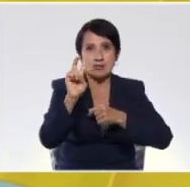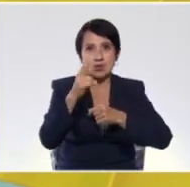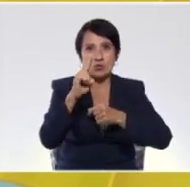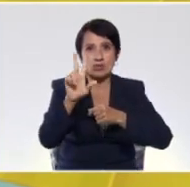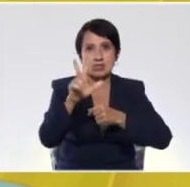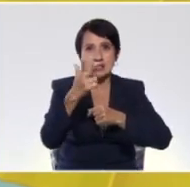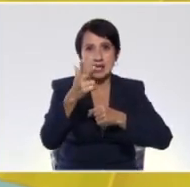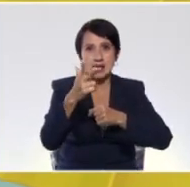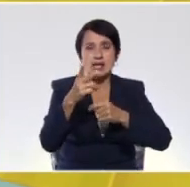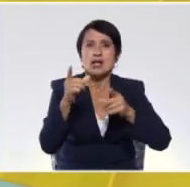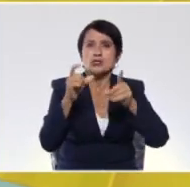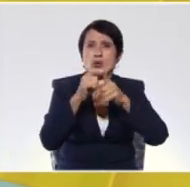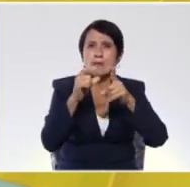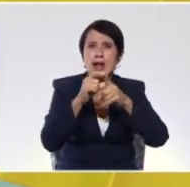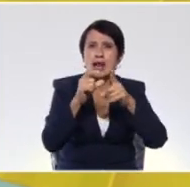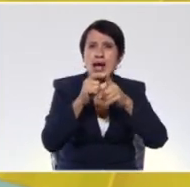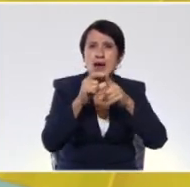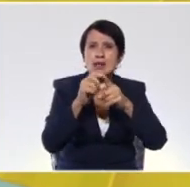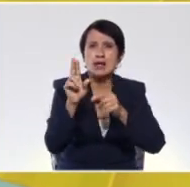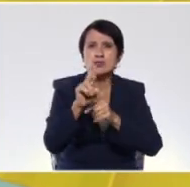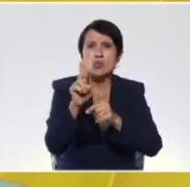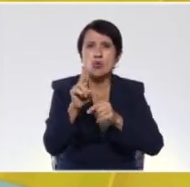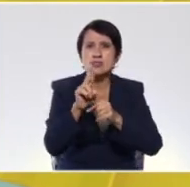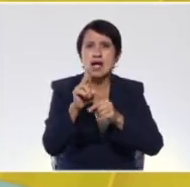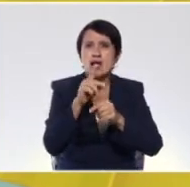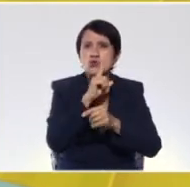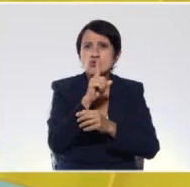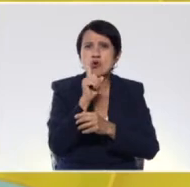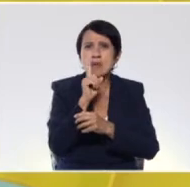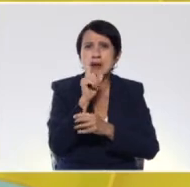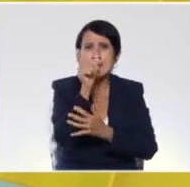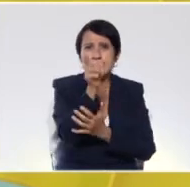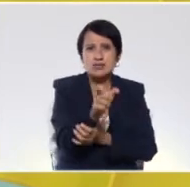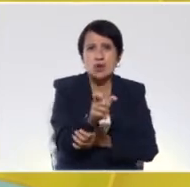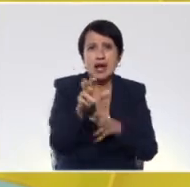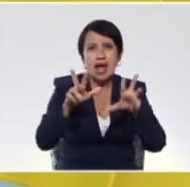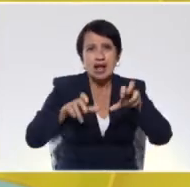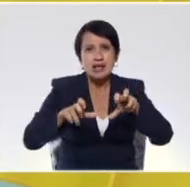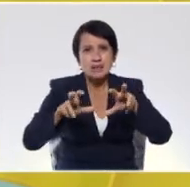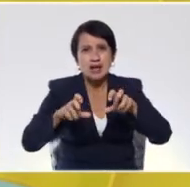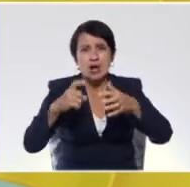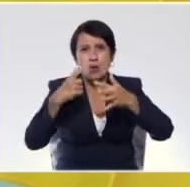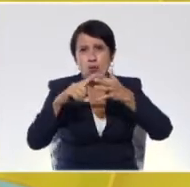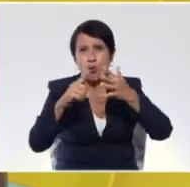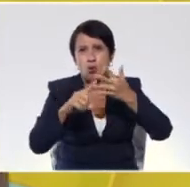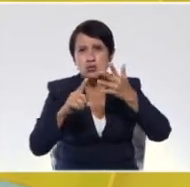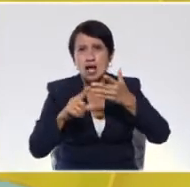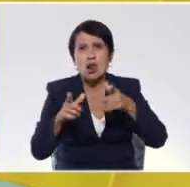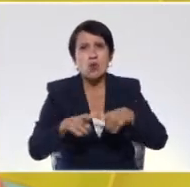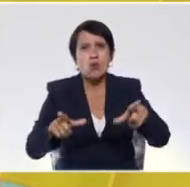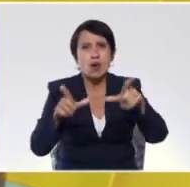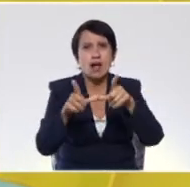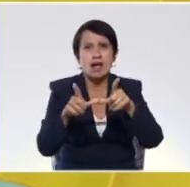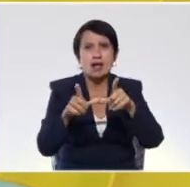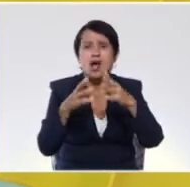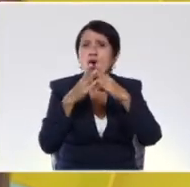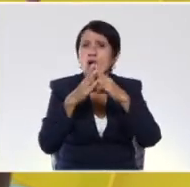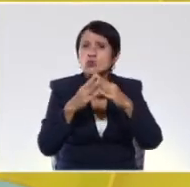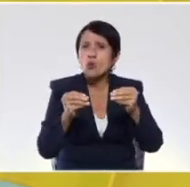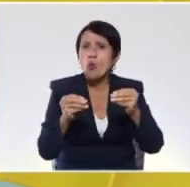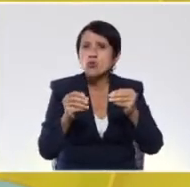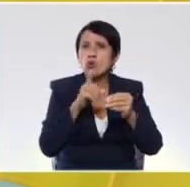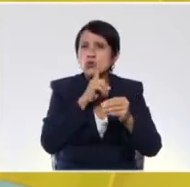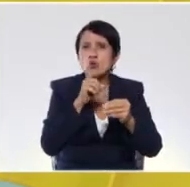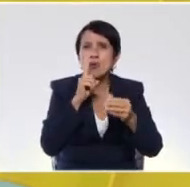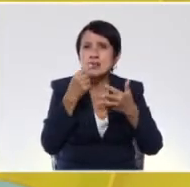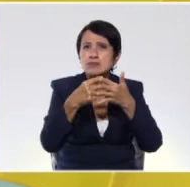sustantivos son aquellas palabras que utilizamos para nombrar personas, animales, cosas, lugares, todo lo que necesitamos